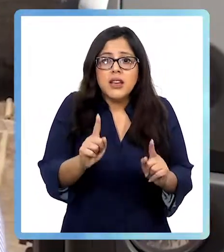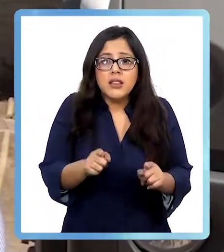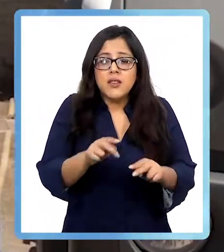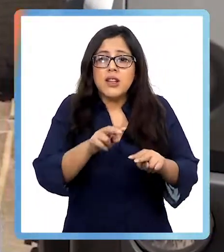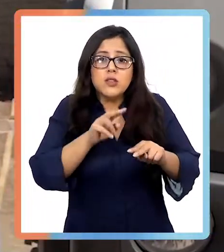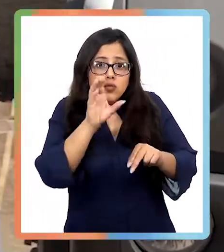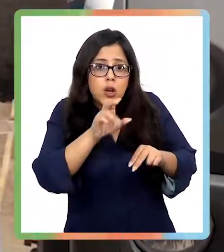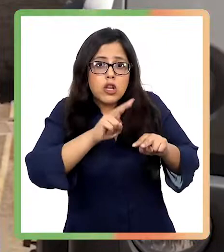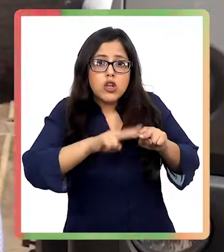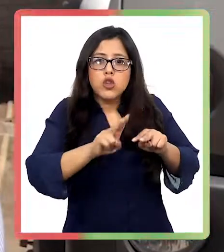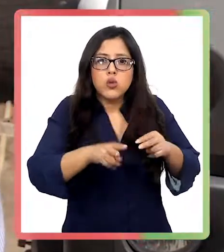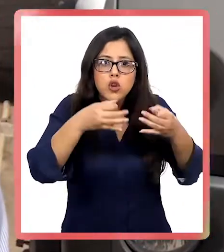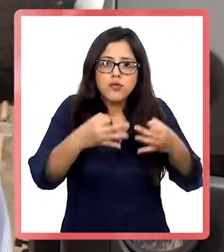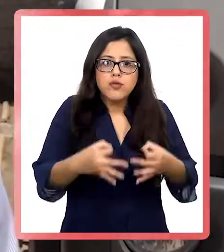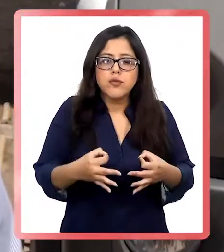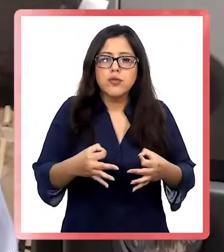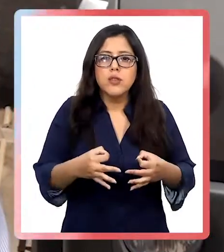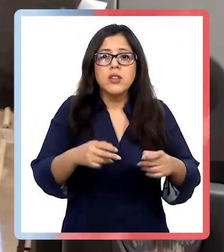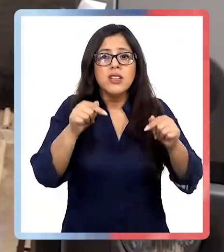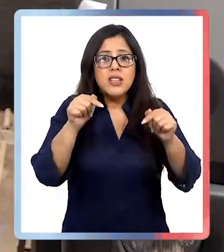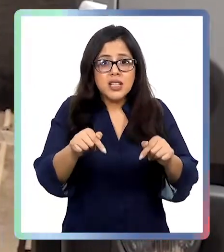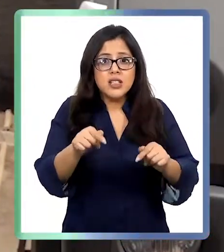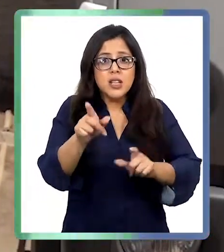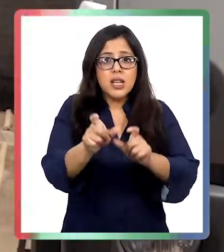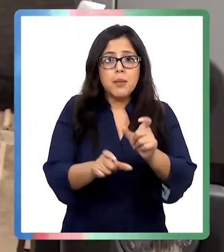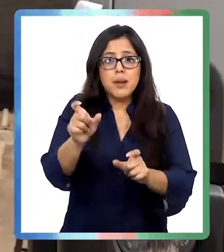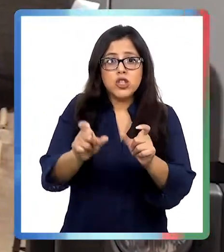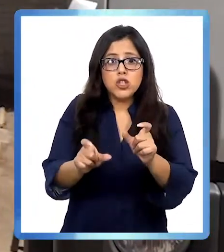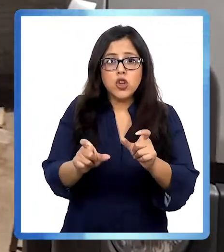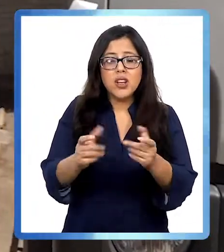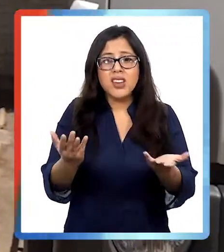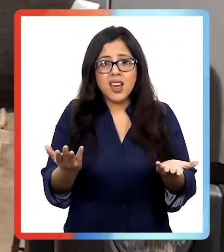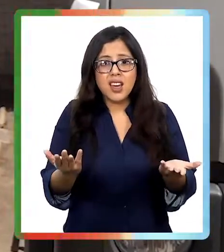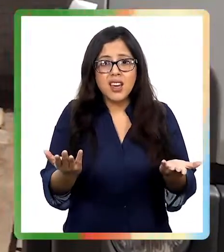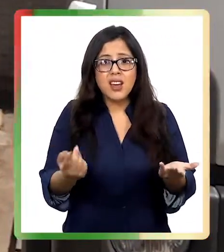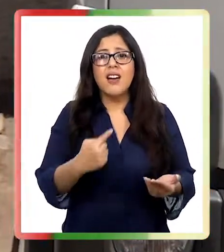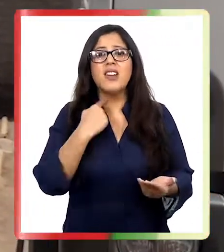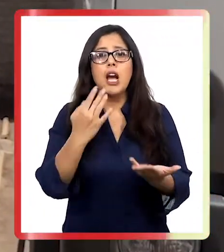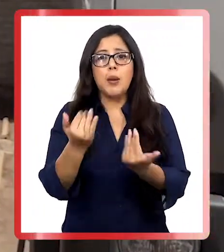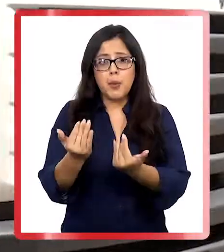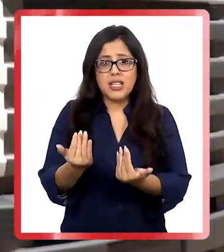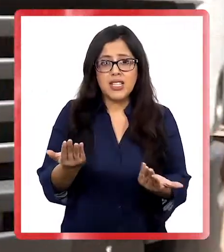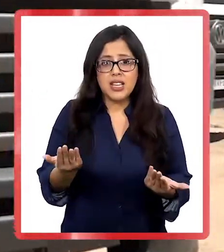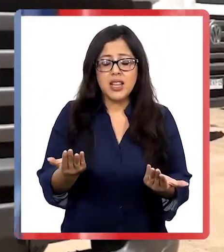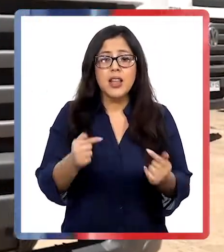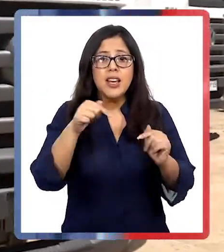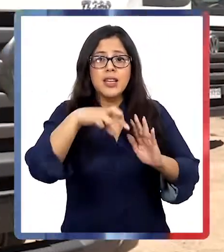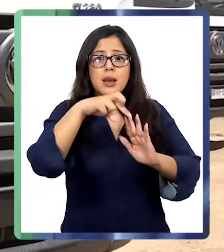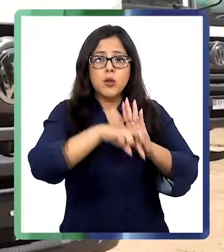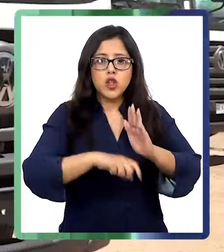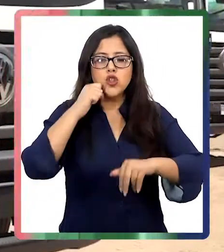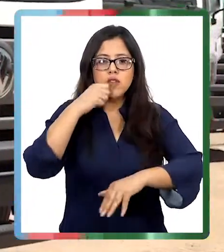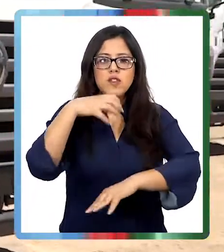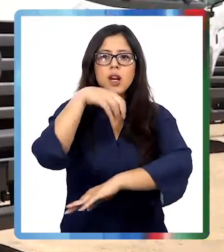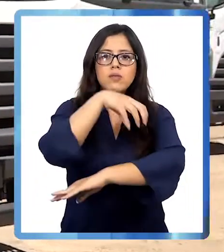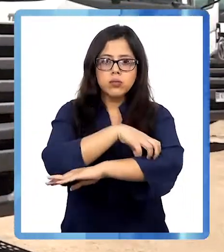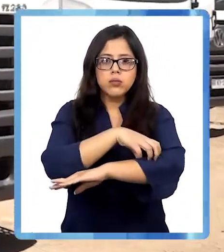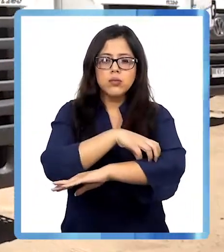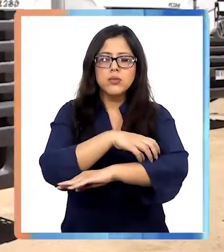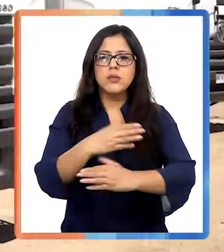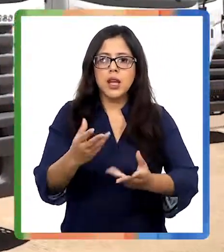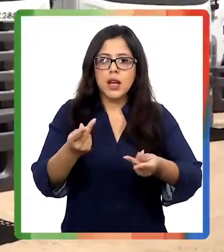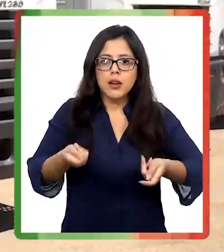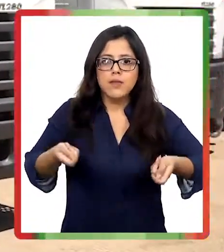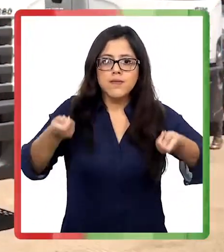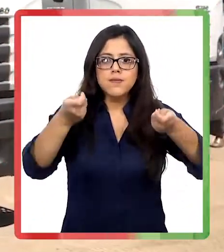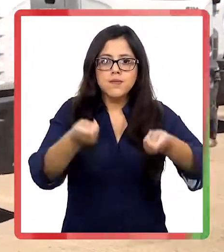nos encontramos las soluciones de fondo, dejando a esos habitantes sufriendo con la necesidad de falta de agua. Este proyecto es a nivel regional,